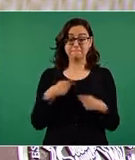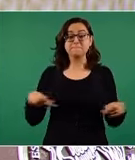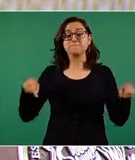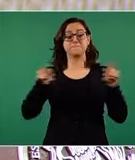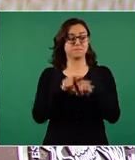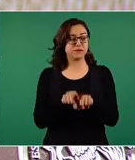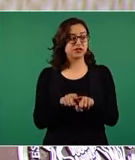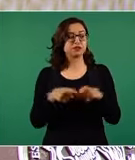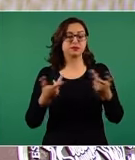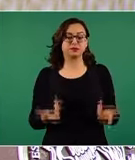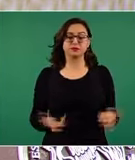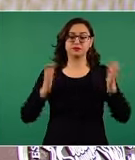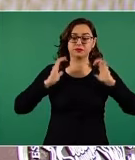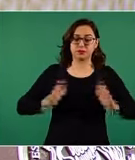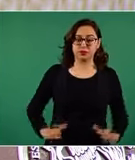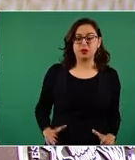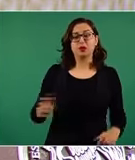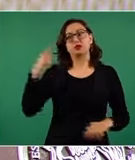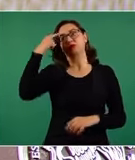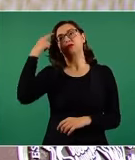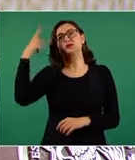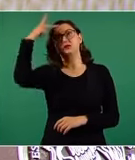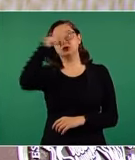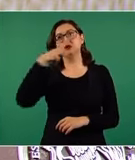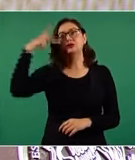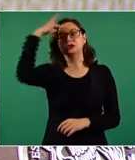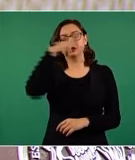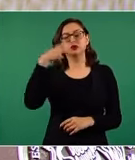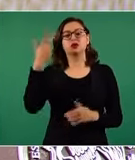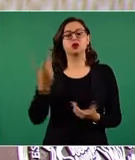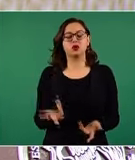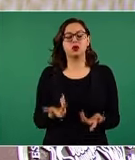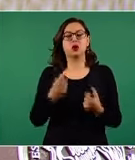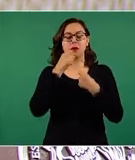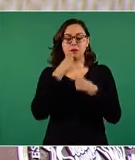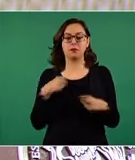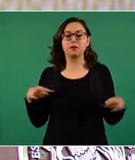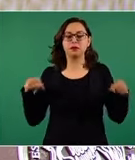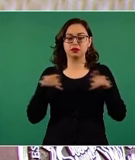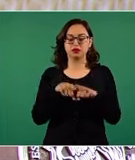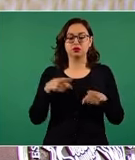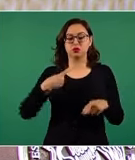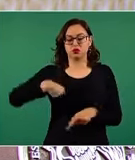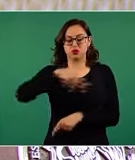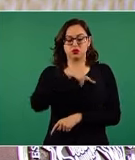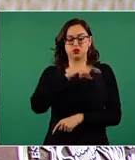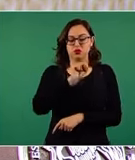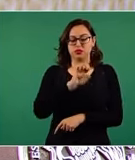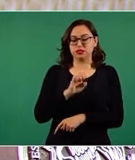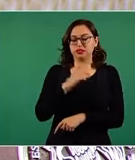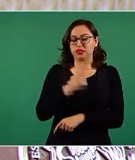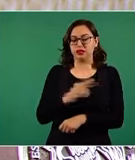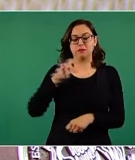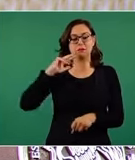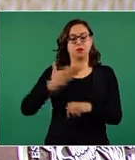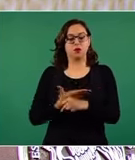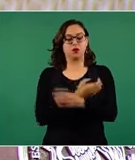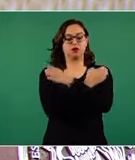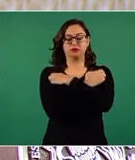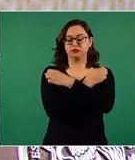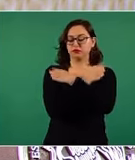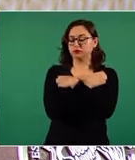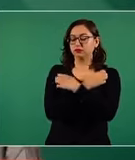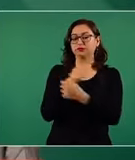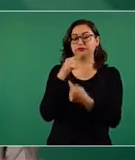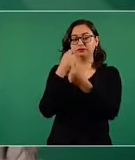afectan tanto física como psicológica y en el caso de nosotros como secretario de Educación en el aprendizaje, por el bien